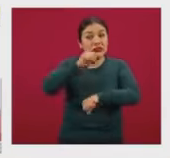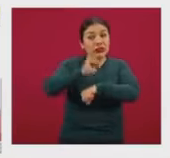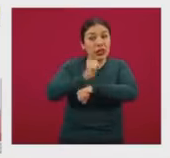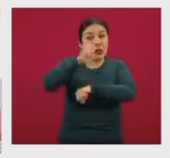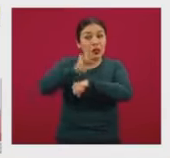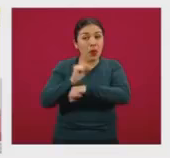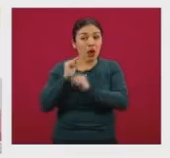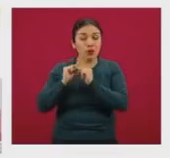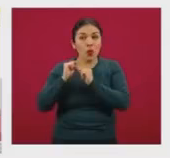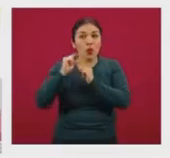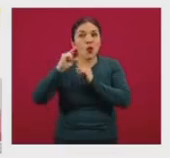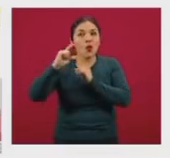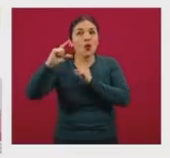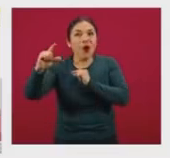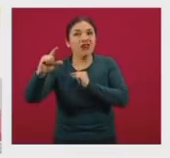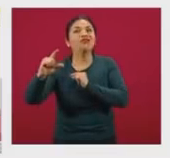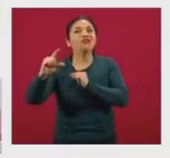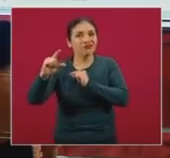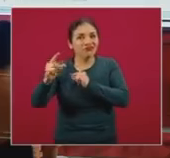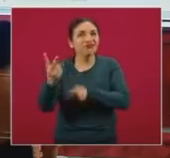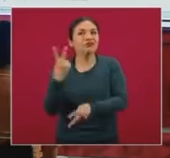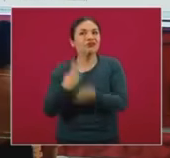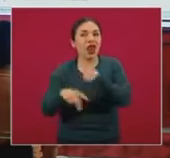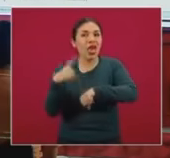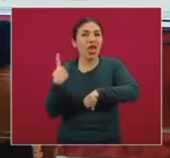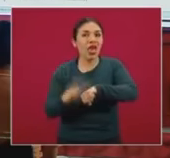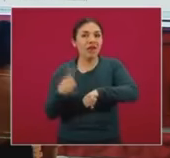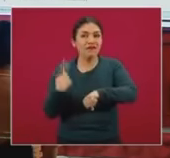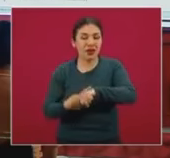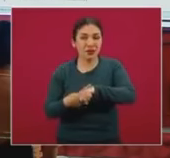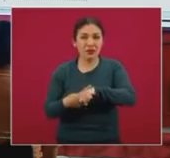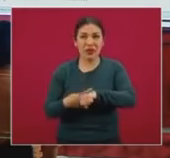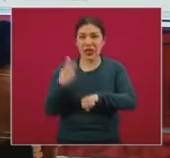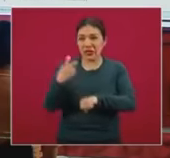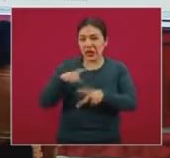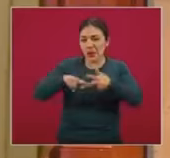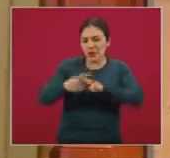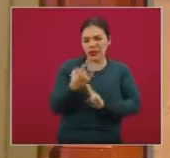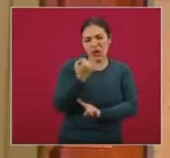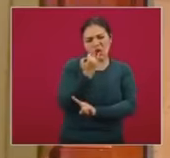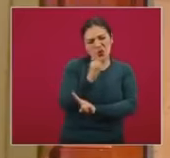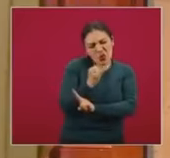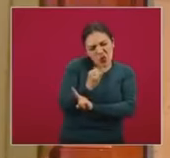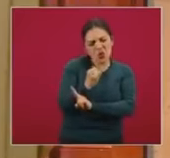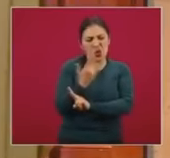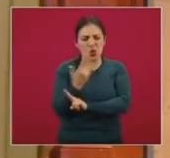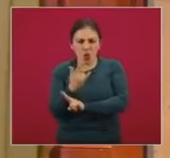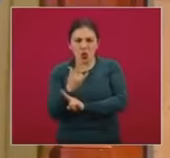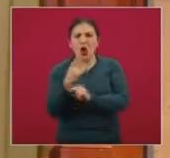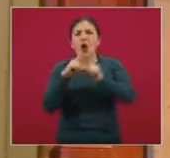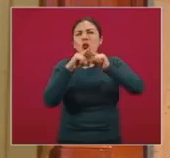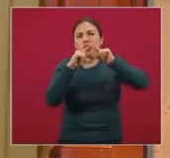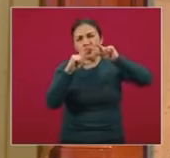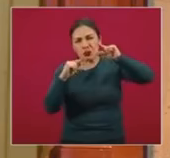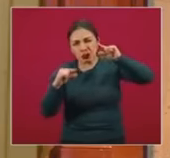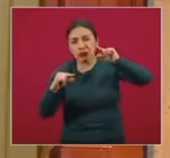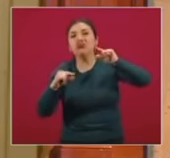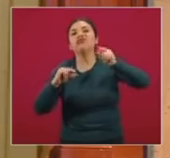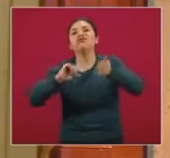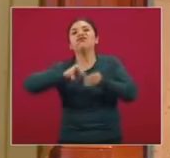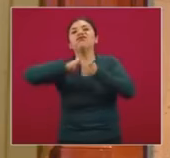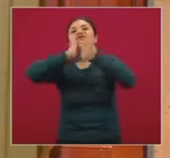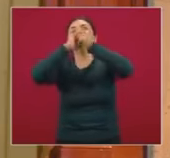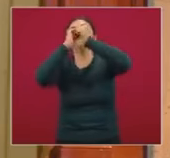también han incrementado su actividad epidémica. Aquello que a mediados de año había estado teniendo una tendencia descendente, se convirtió